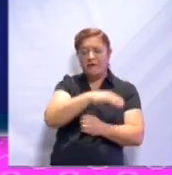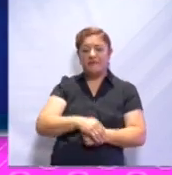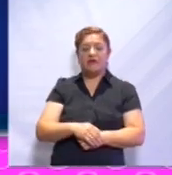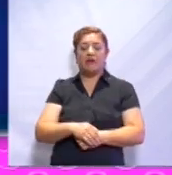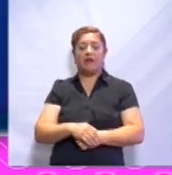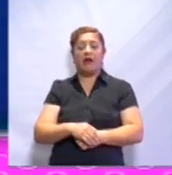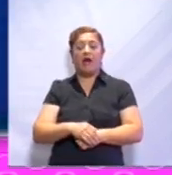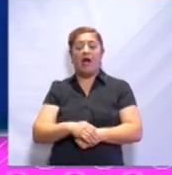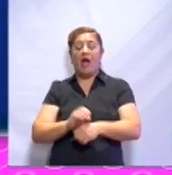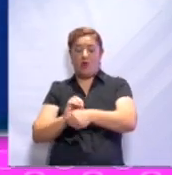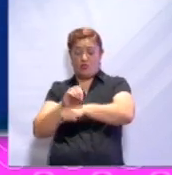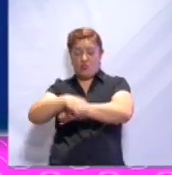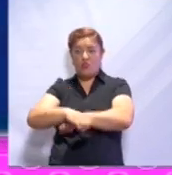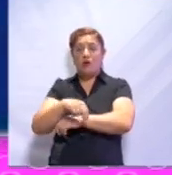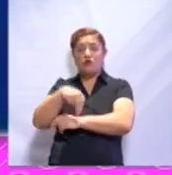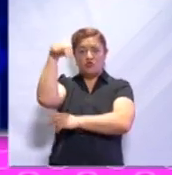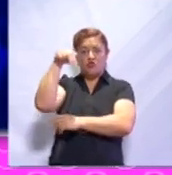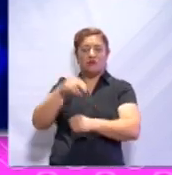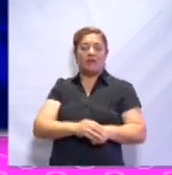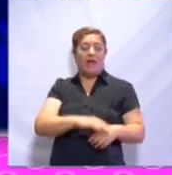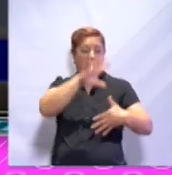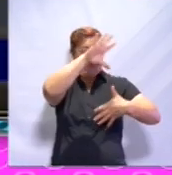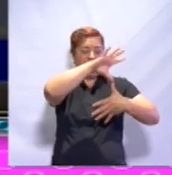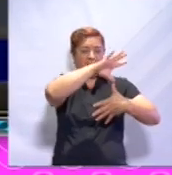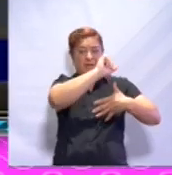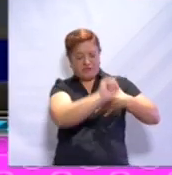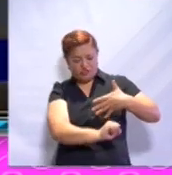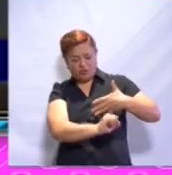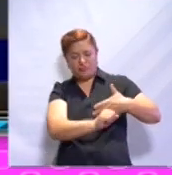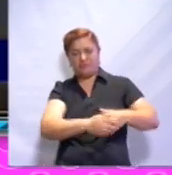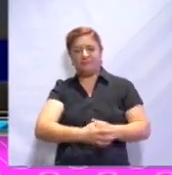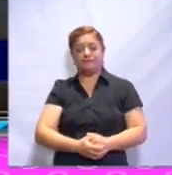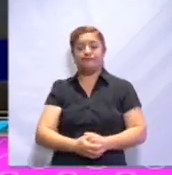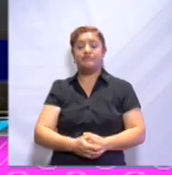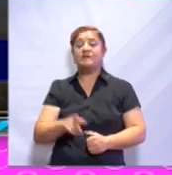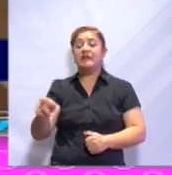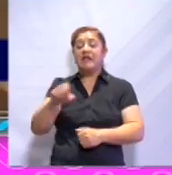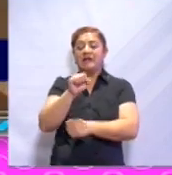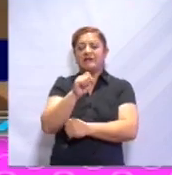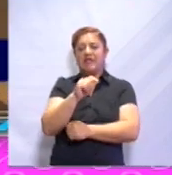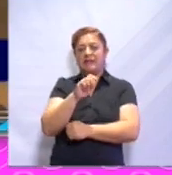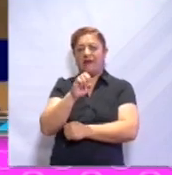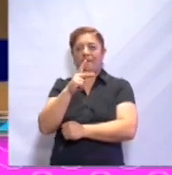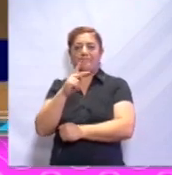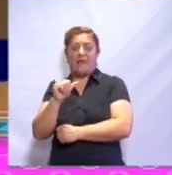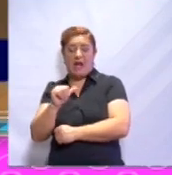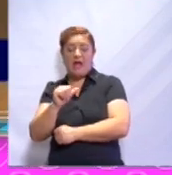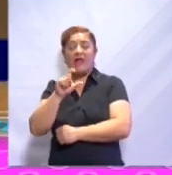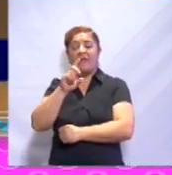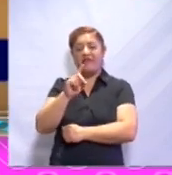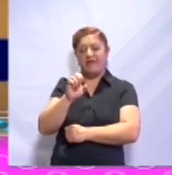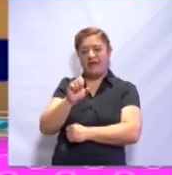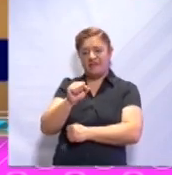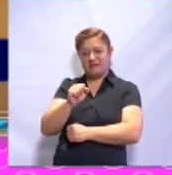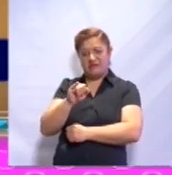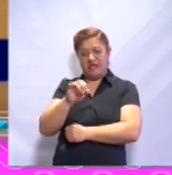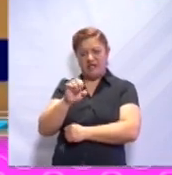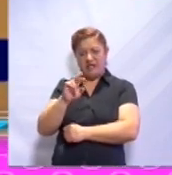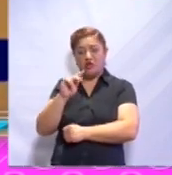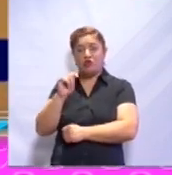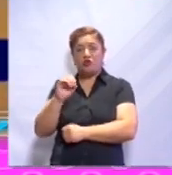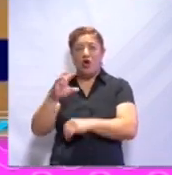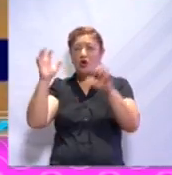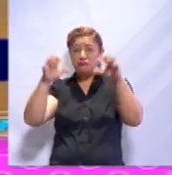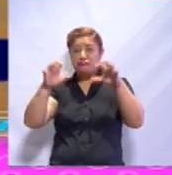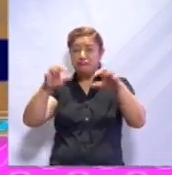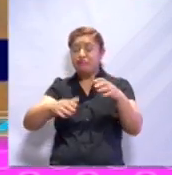norte de Australia y América del Sur. En la estepa y el desierto, el clima es seco, las lluvias son escasas